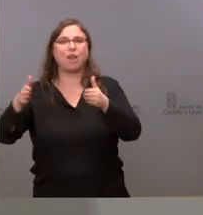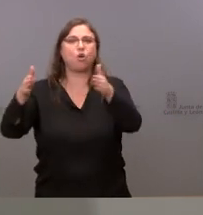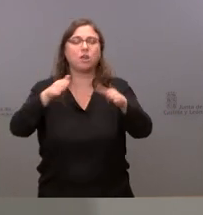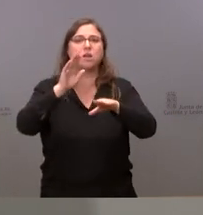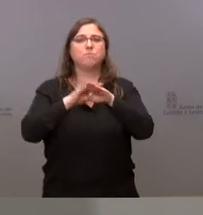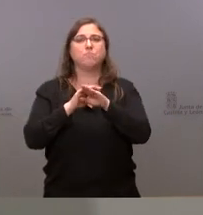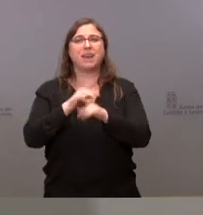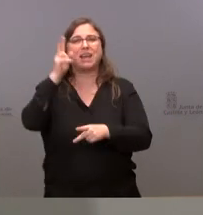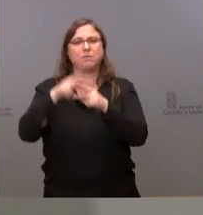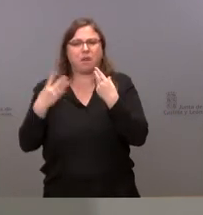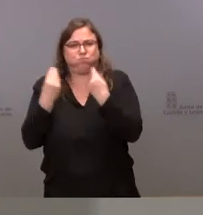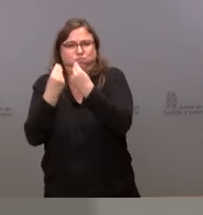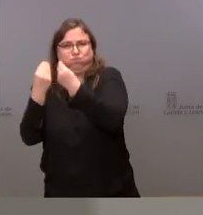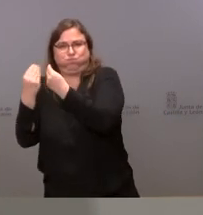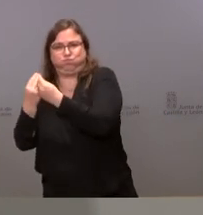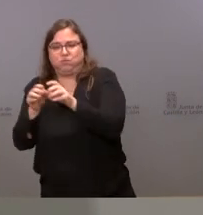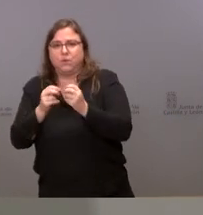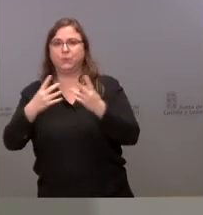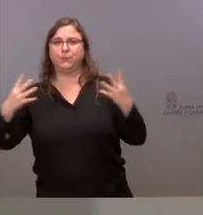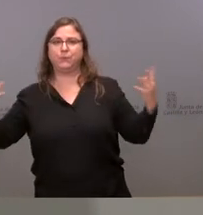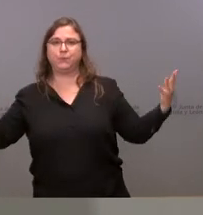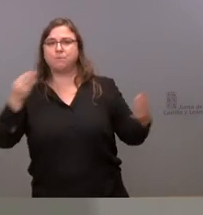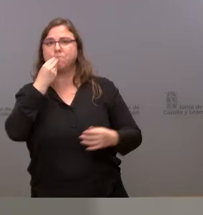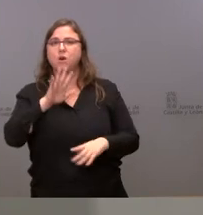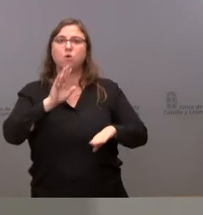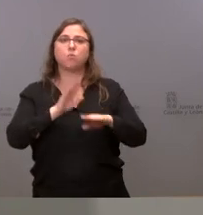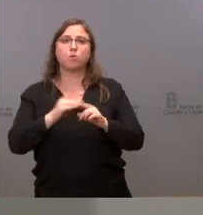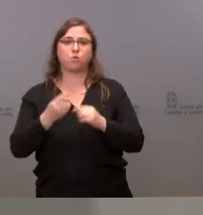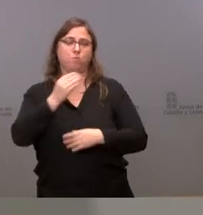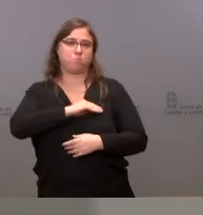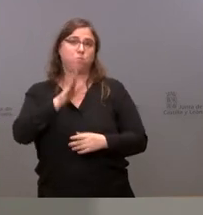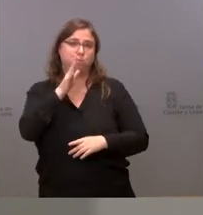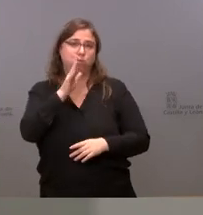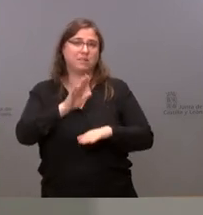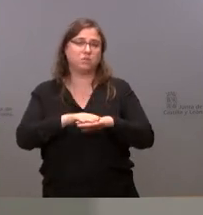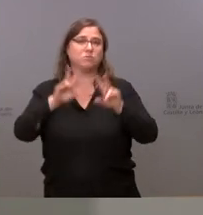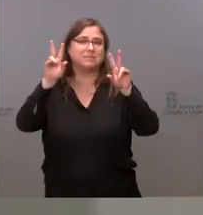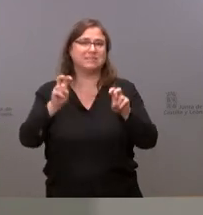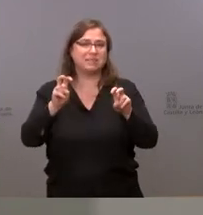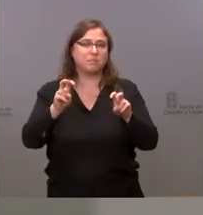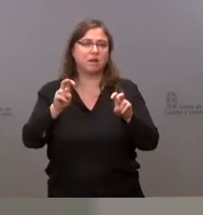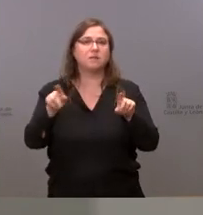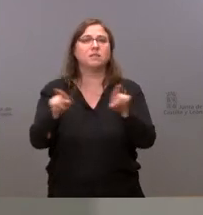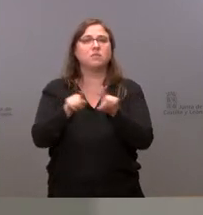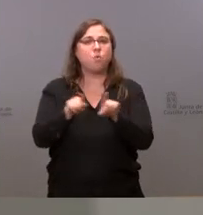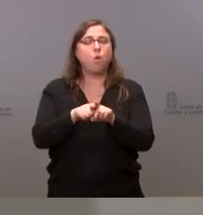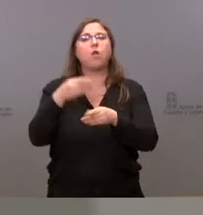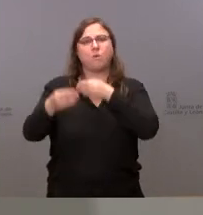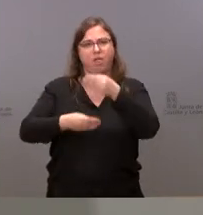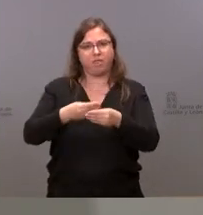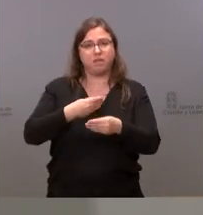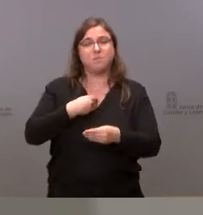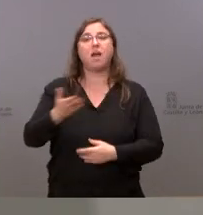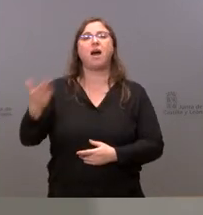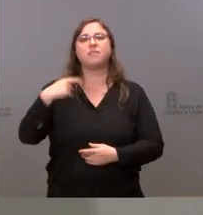concurrencia pueda distribuirse de una forma mucho más adecuada a lo largo del mismo y por tanto esa es una cosa que también haremos y que ayer